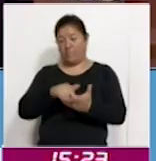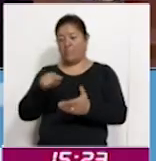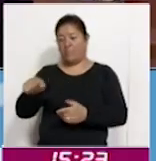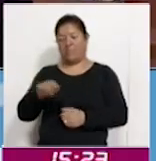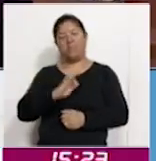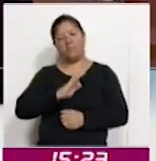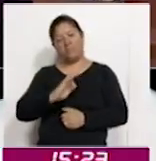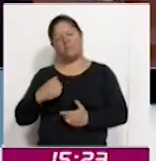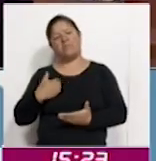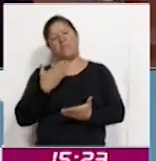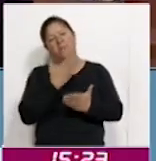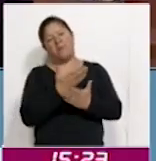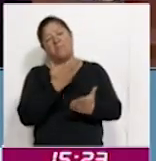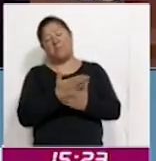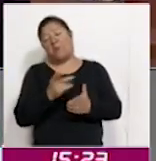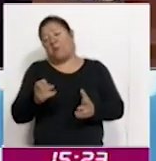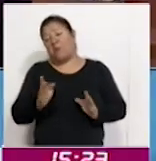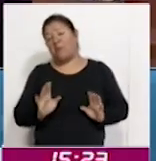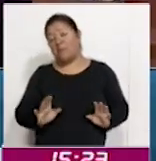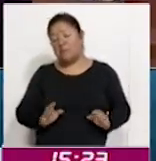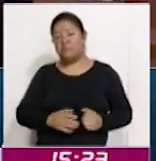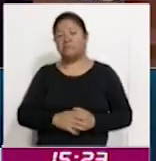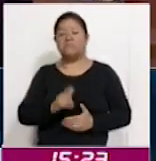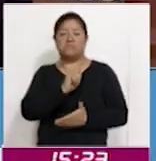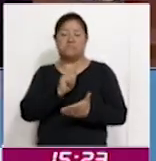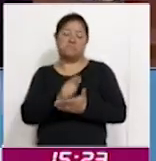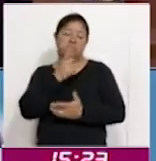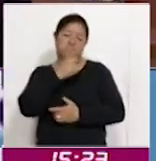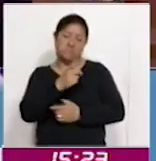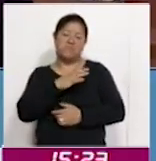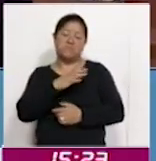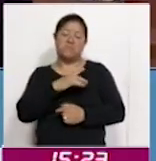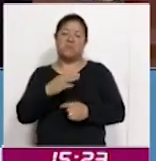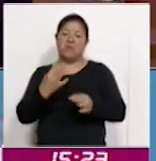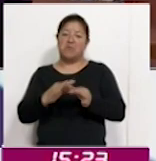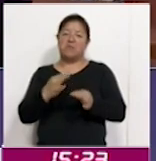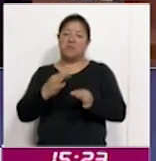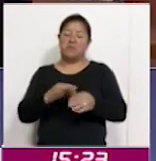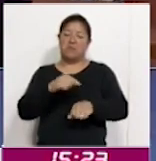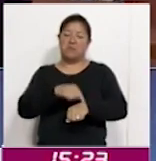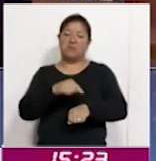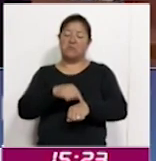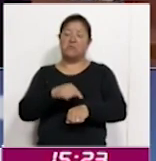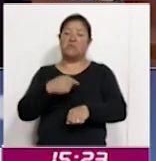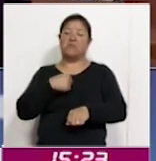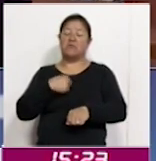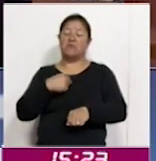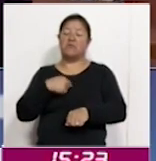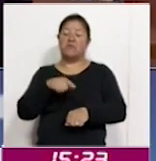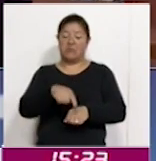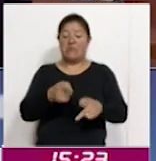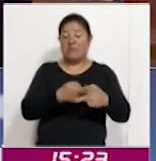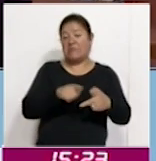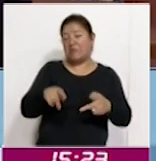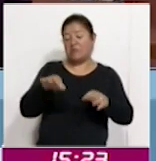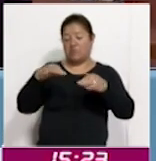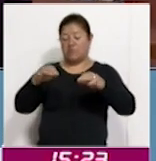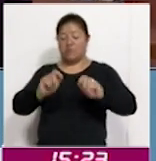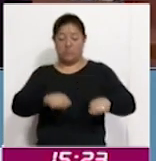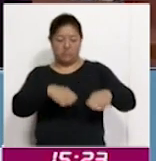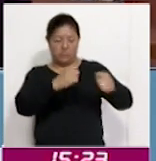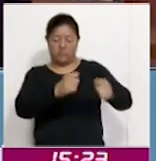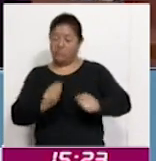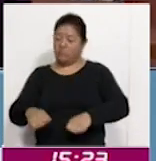promover los medios que estén a su alcance. La ley establece plazos fatales y será a partir del momento en que le entreguemos la constancia de mayoría al virtual